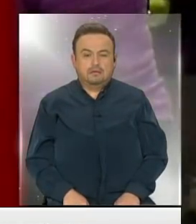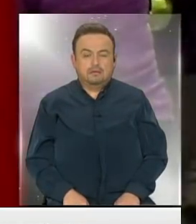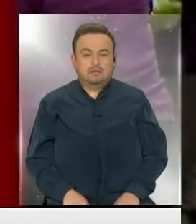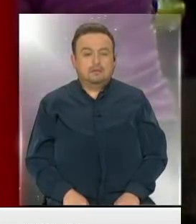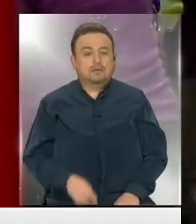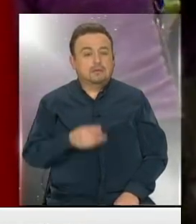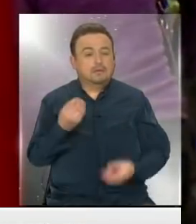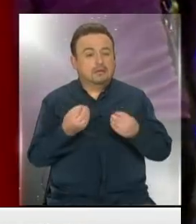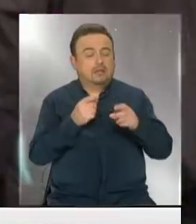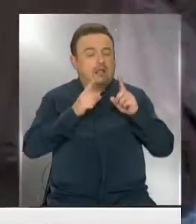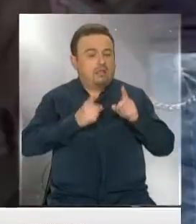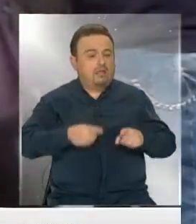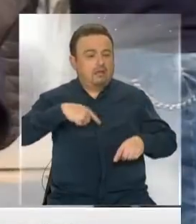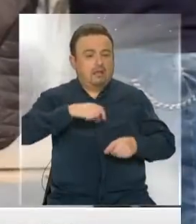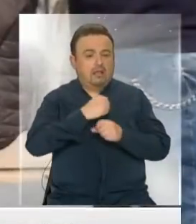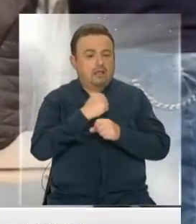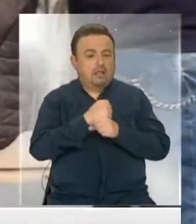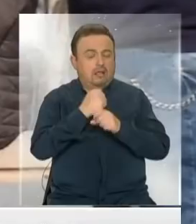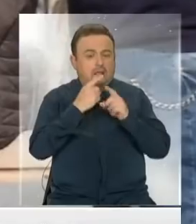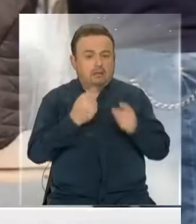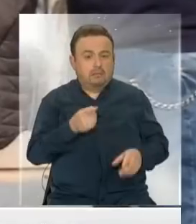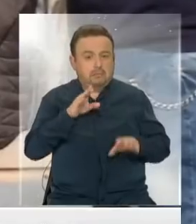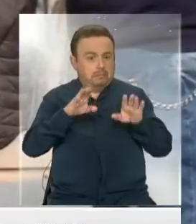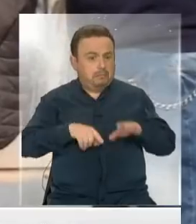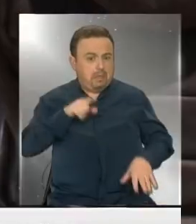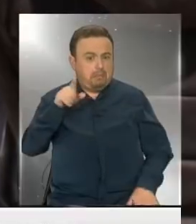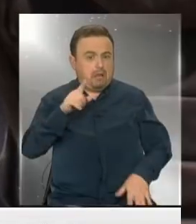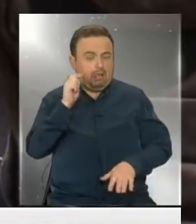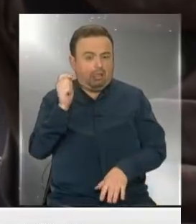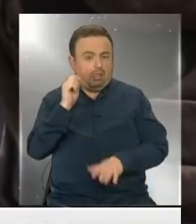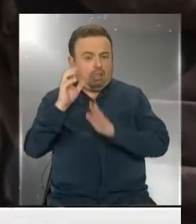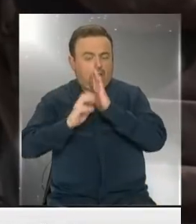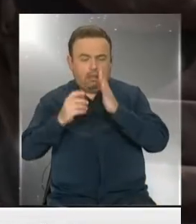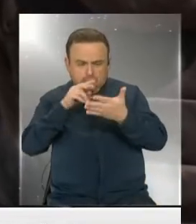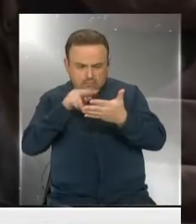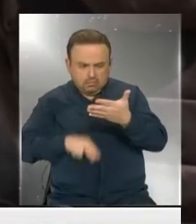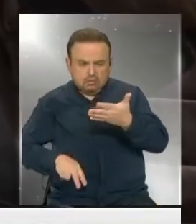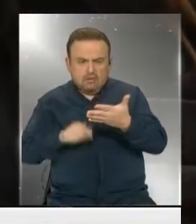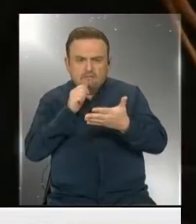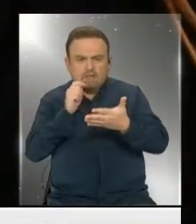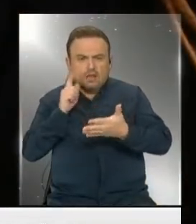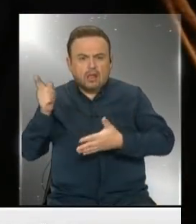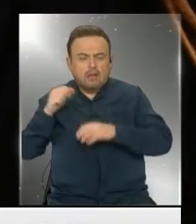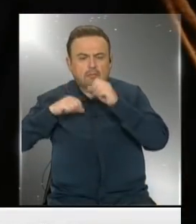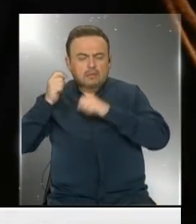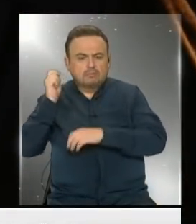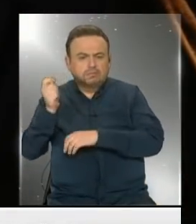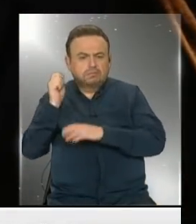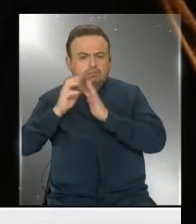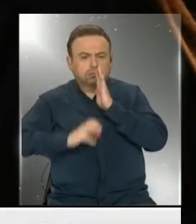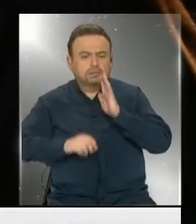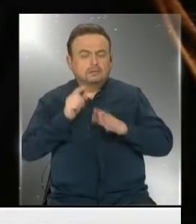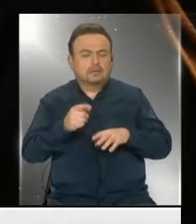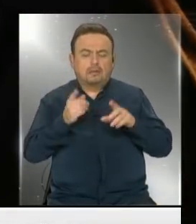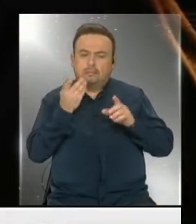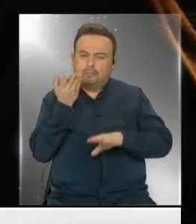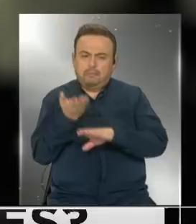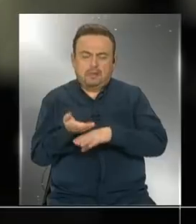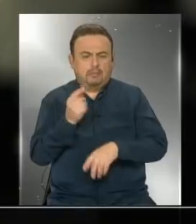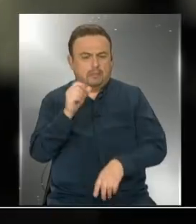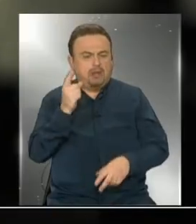Entonces, ¿qué debe hacer un trabajador que se encuentre en esa situación? Primero, ejercer el derecho a cobro